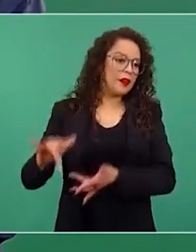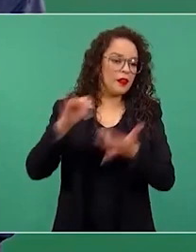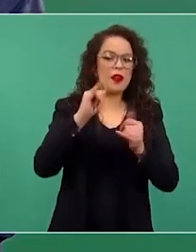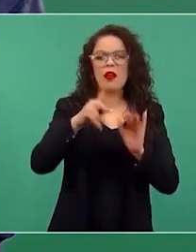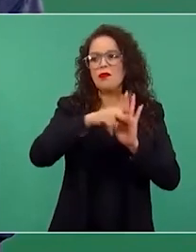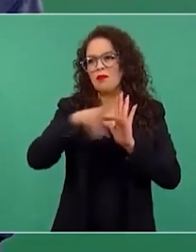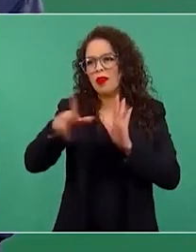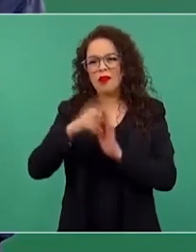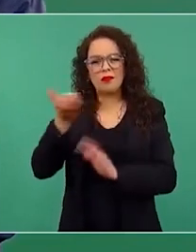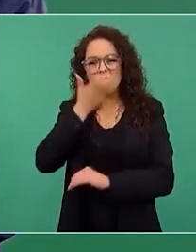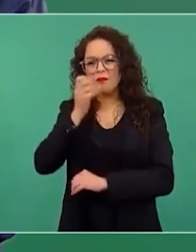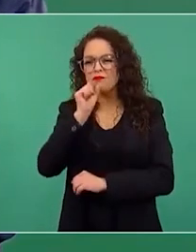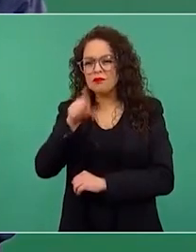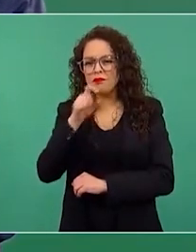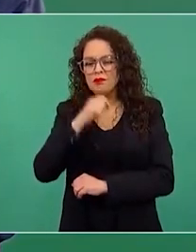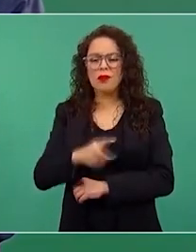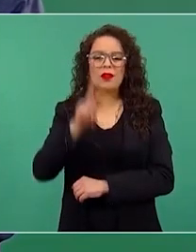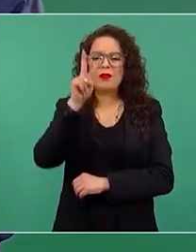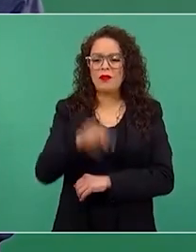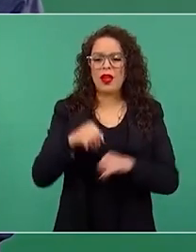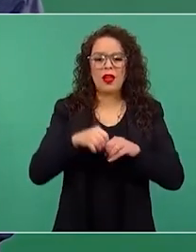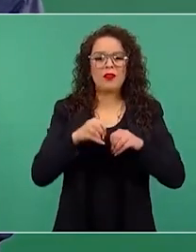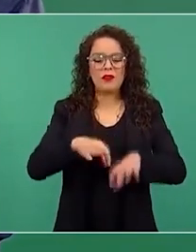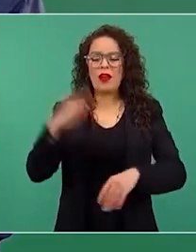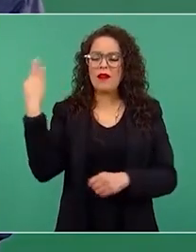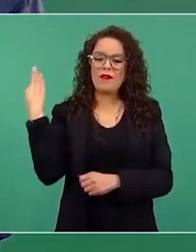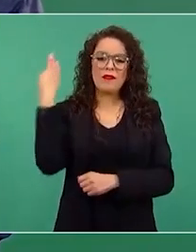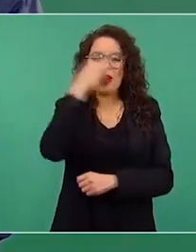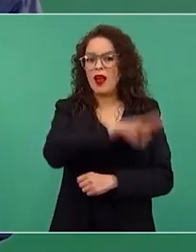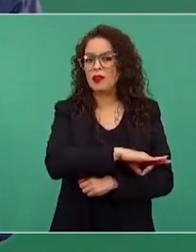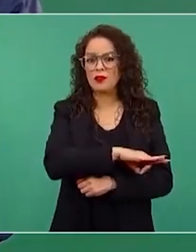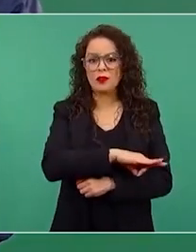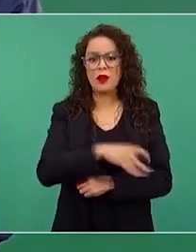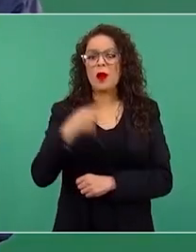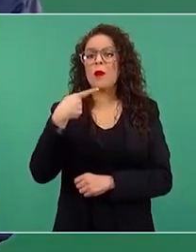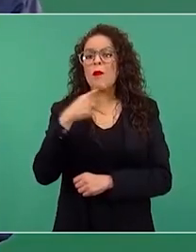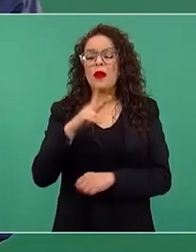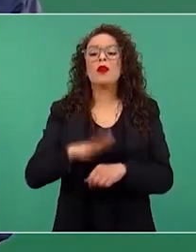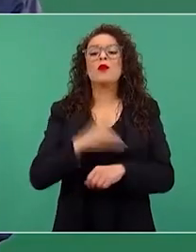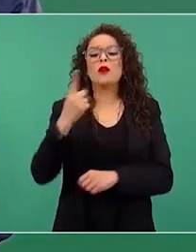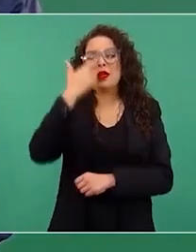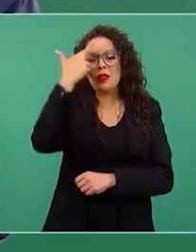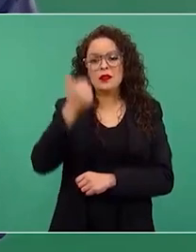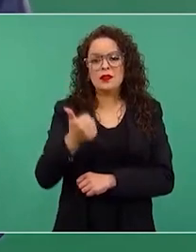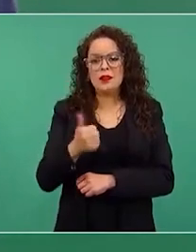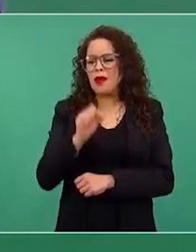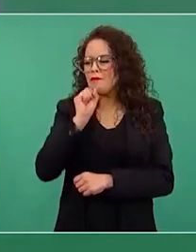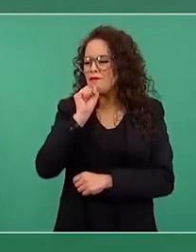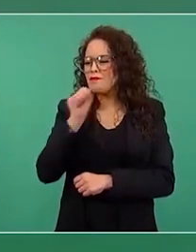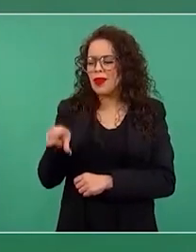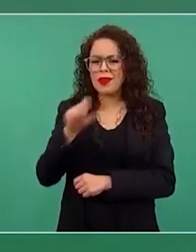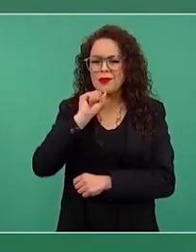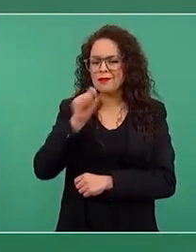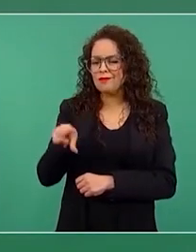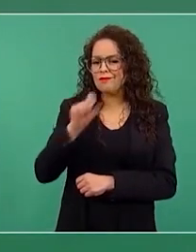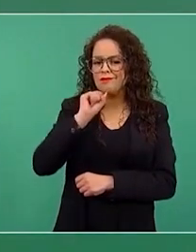mucha desinformación, pero es por lo mismo, es que